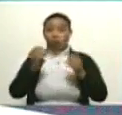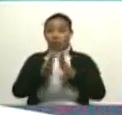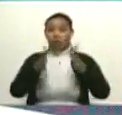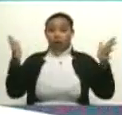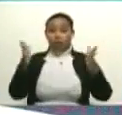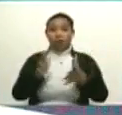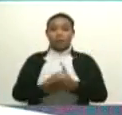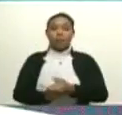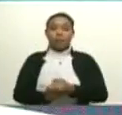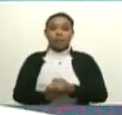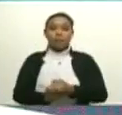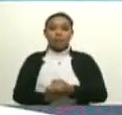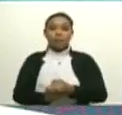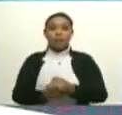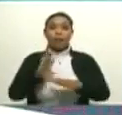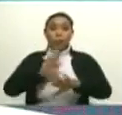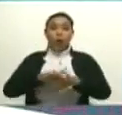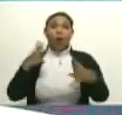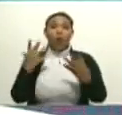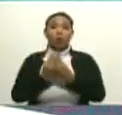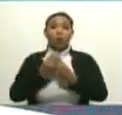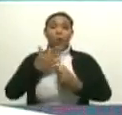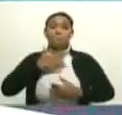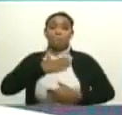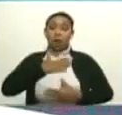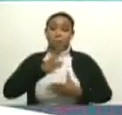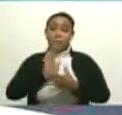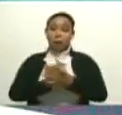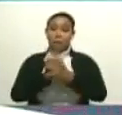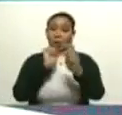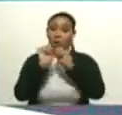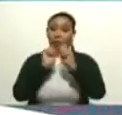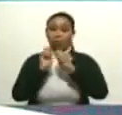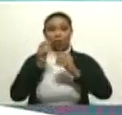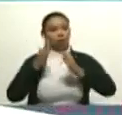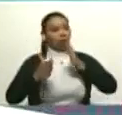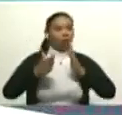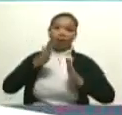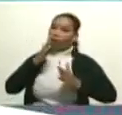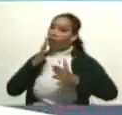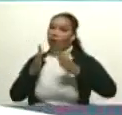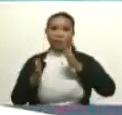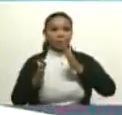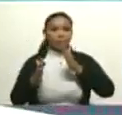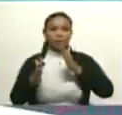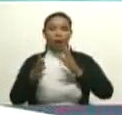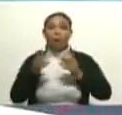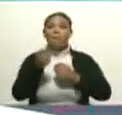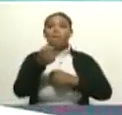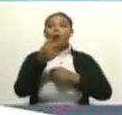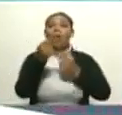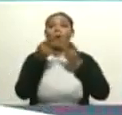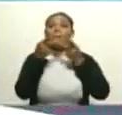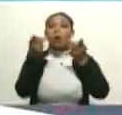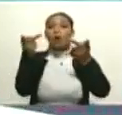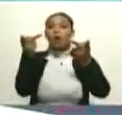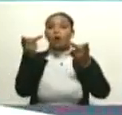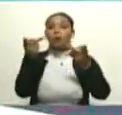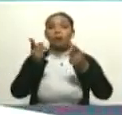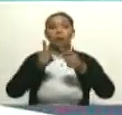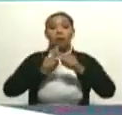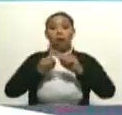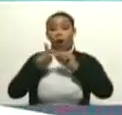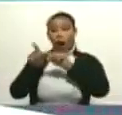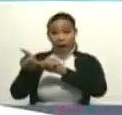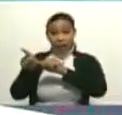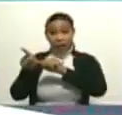Poco conocida, tengo que decirlo. Poco difundida. Pero eso